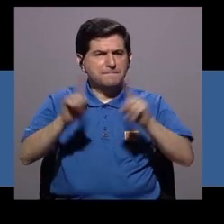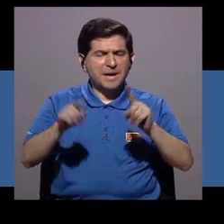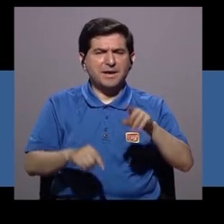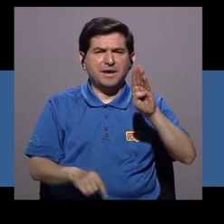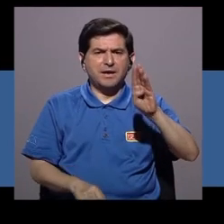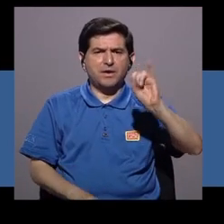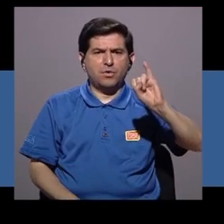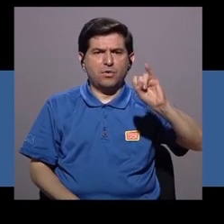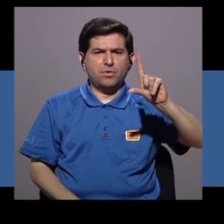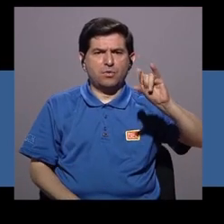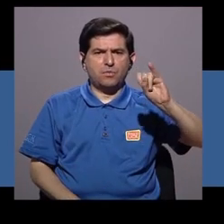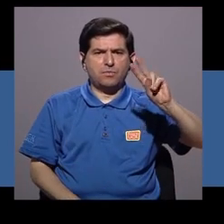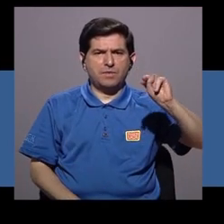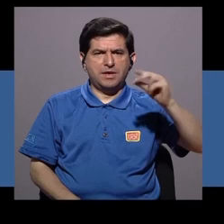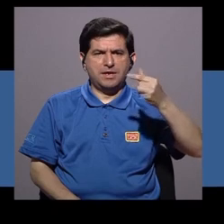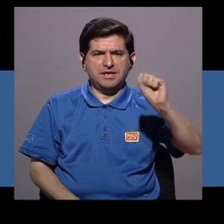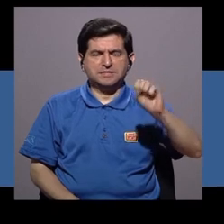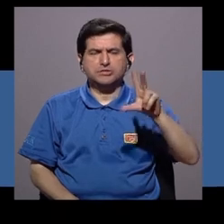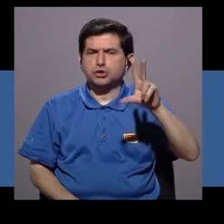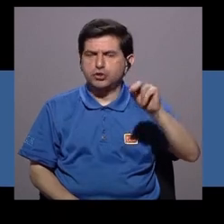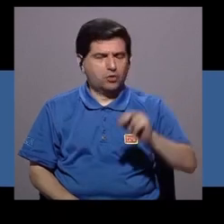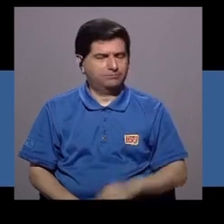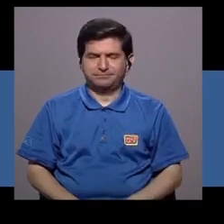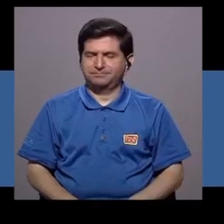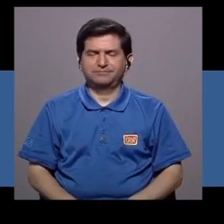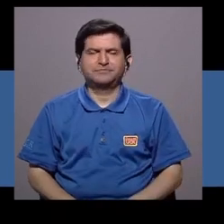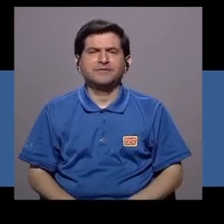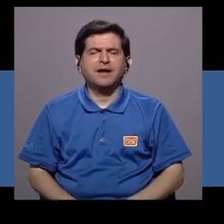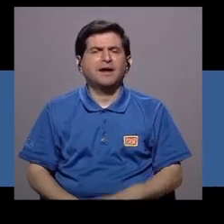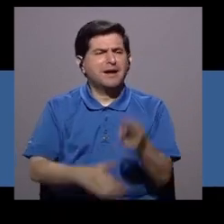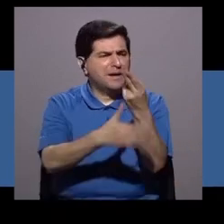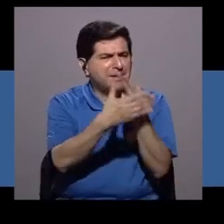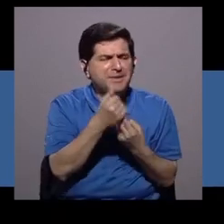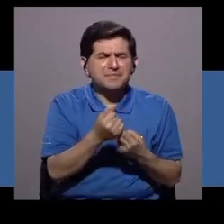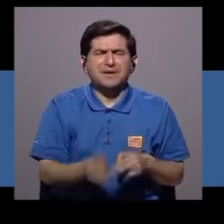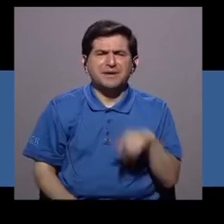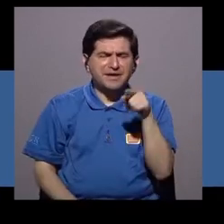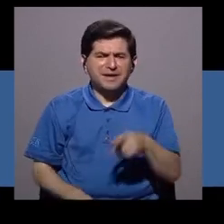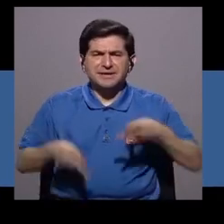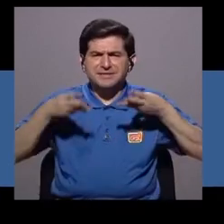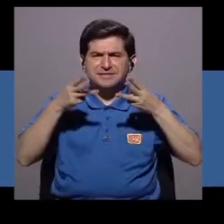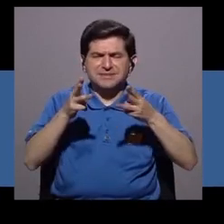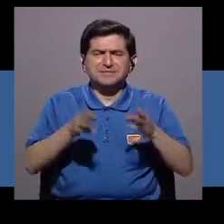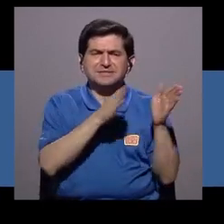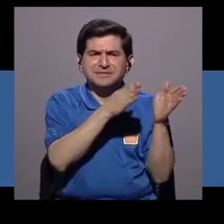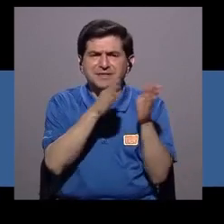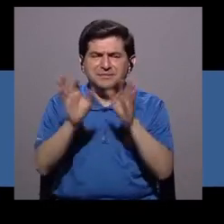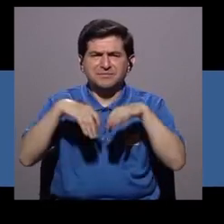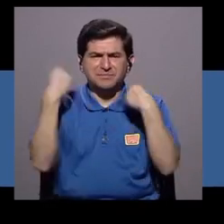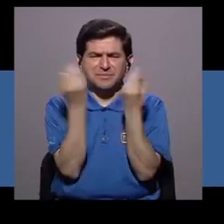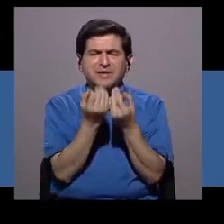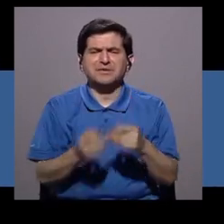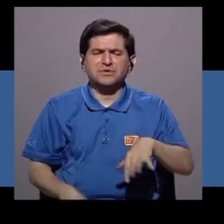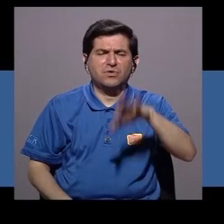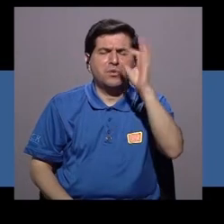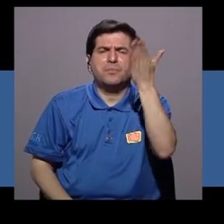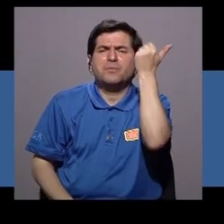método Billings no se sacan cuentas. ¿Por qué razones las mujeres o las parejas optan por este método de planificación?